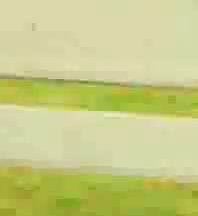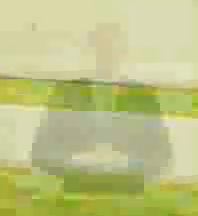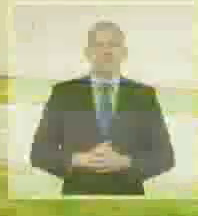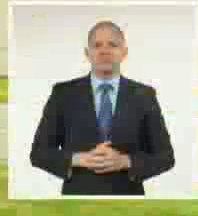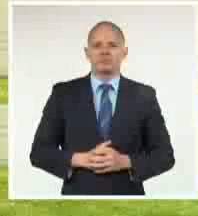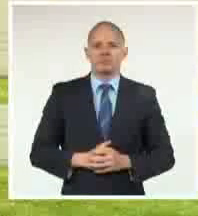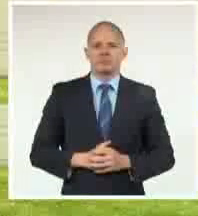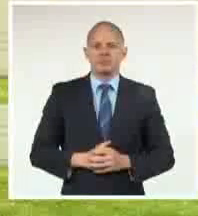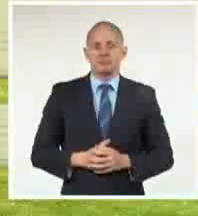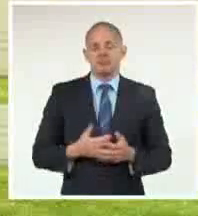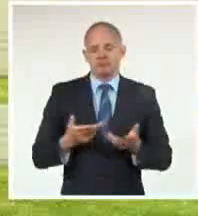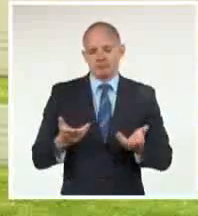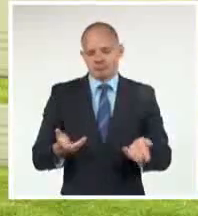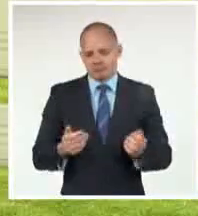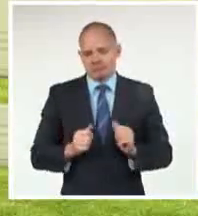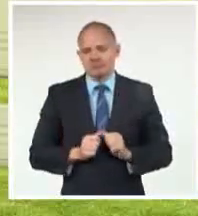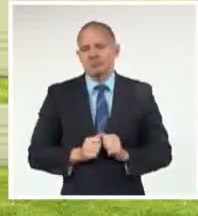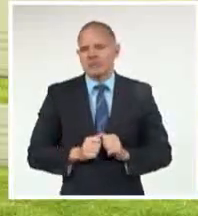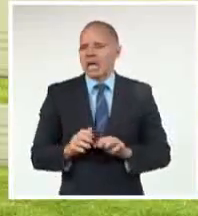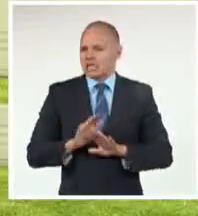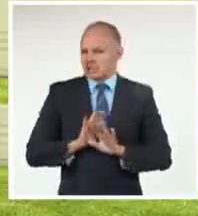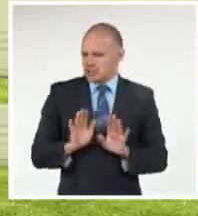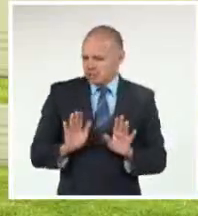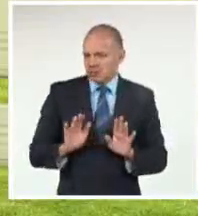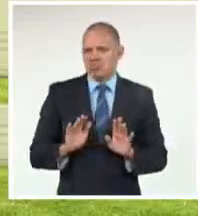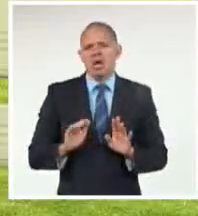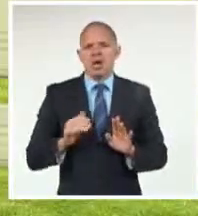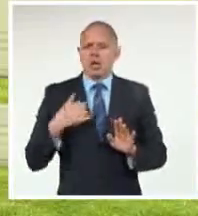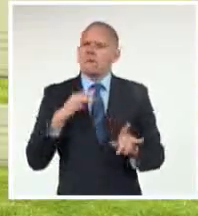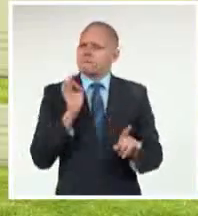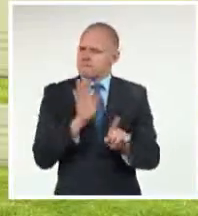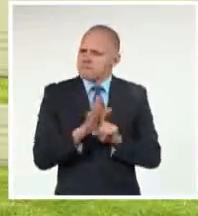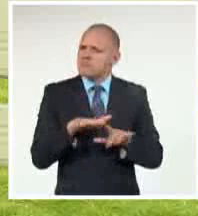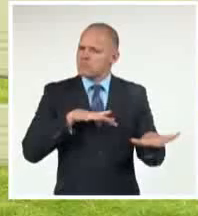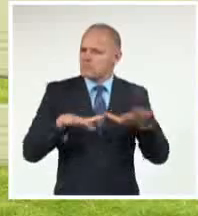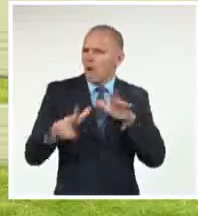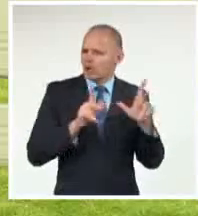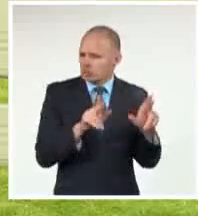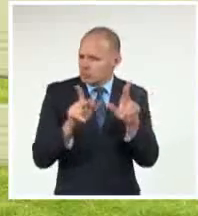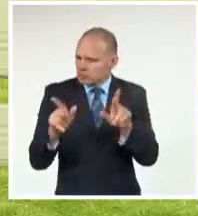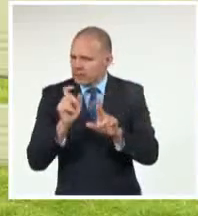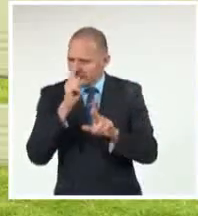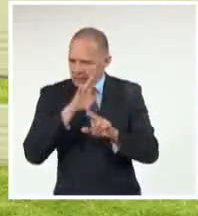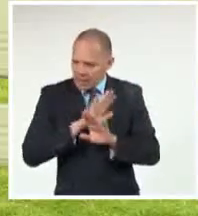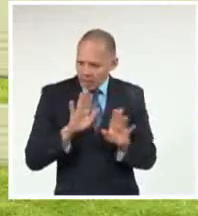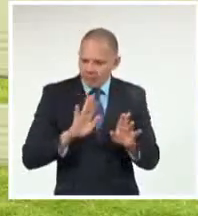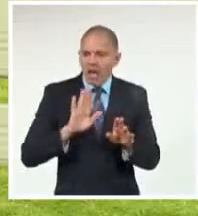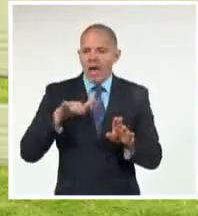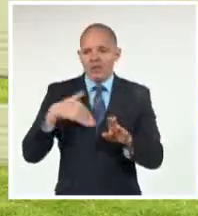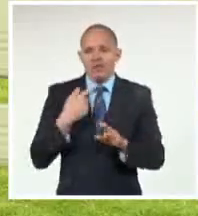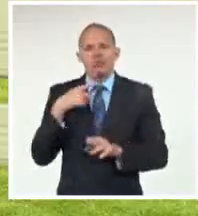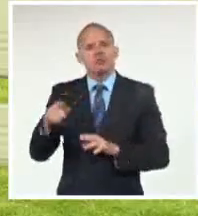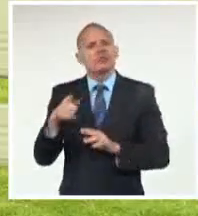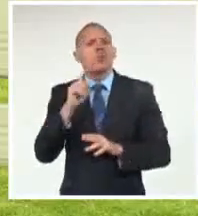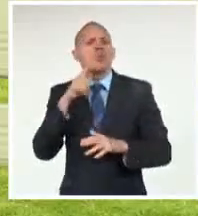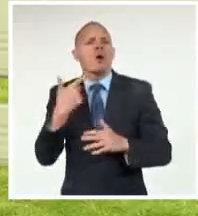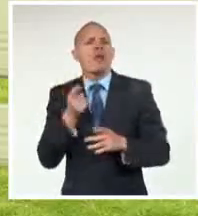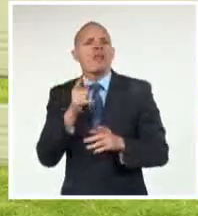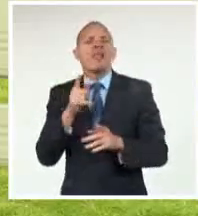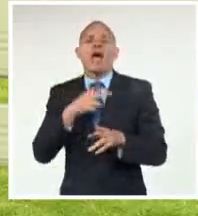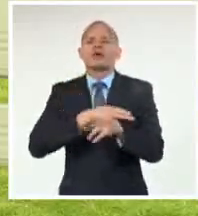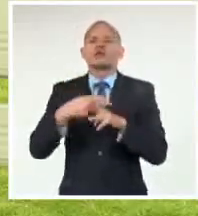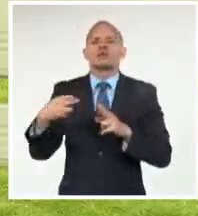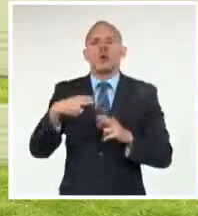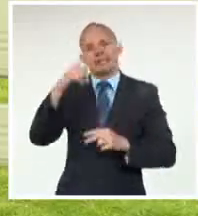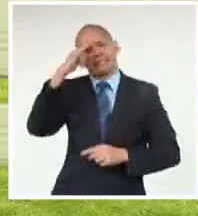Y después después me relaciono Y hago el documental De Silvio Estado de Gracia Y